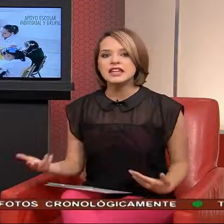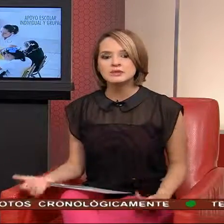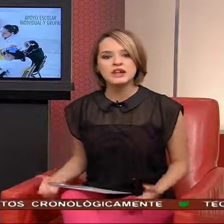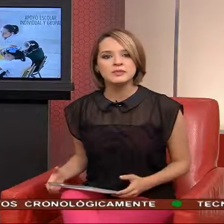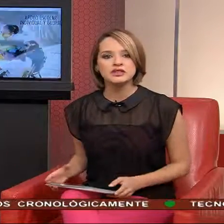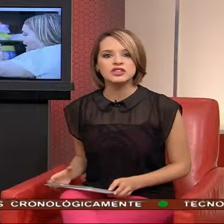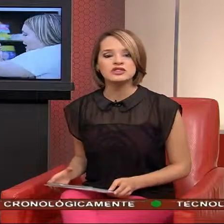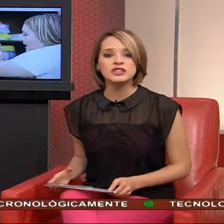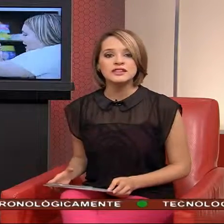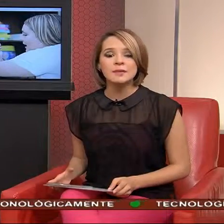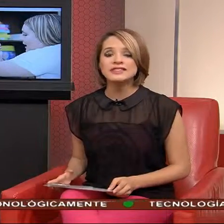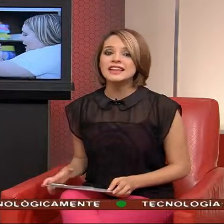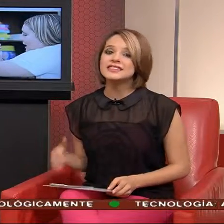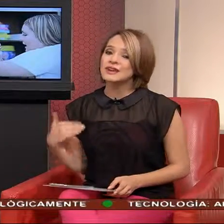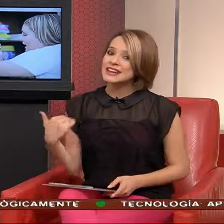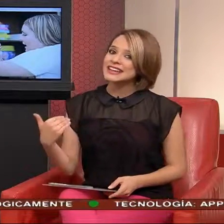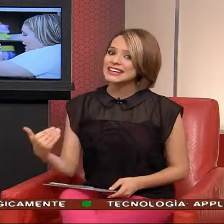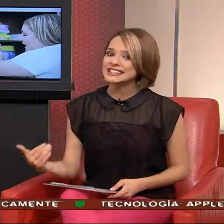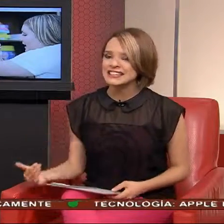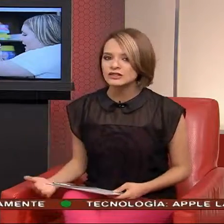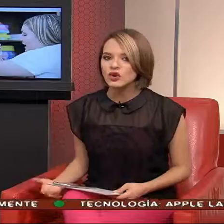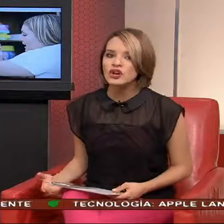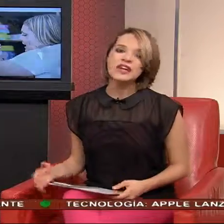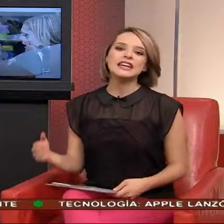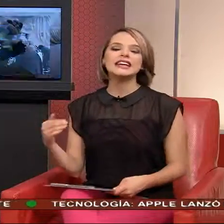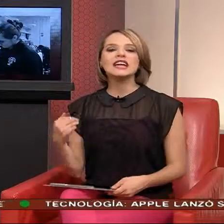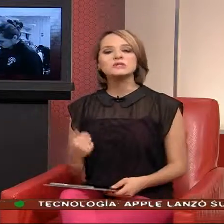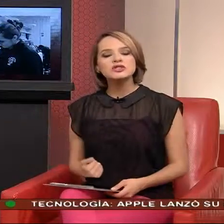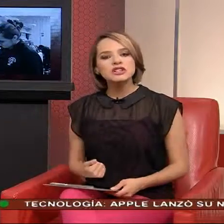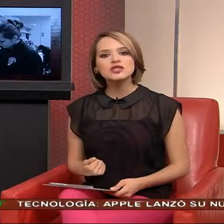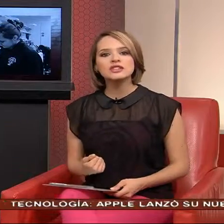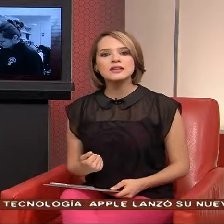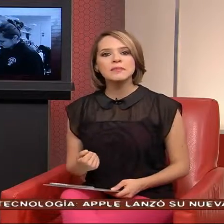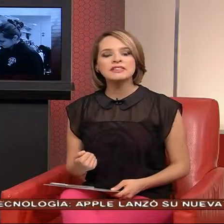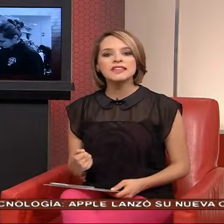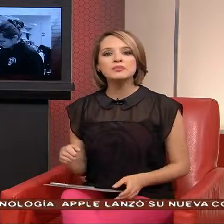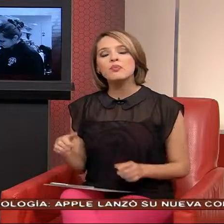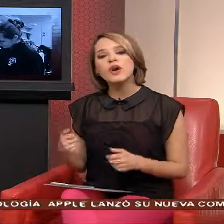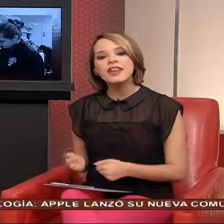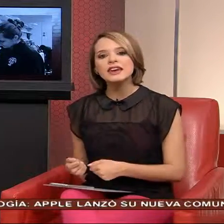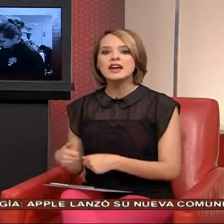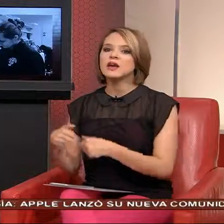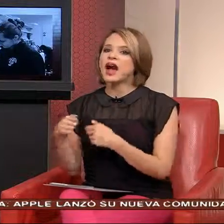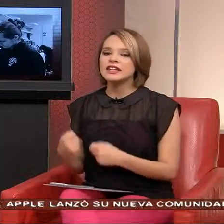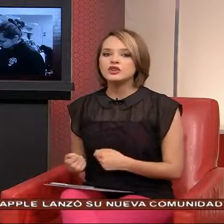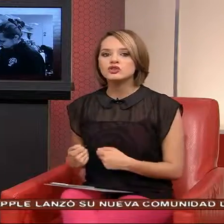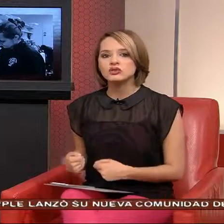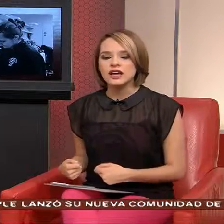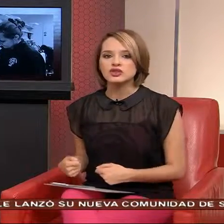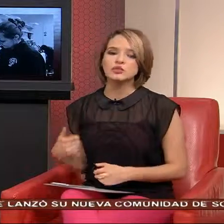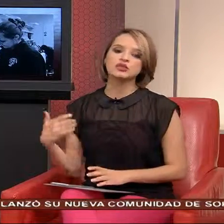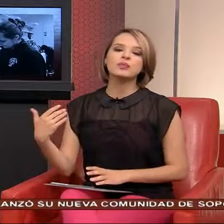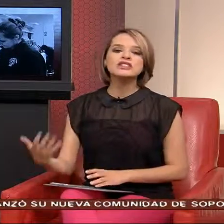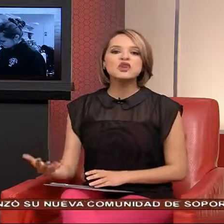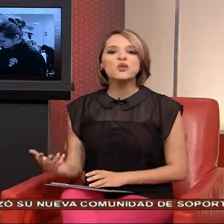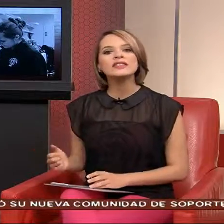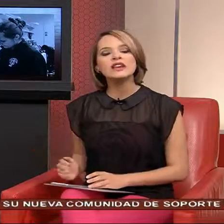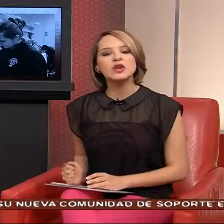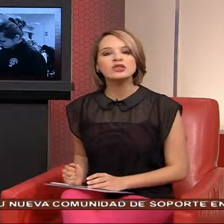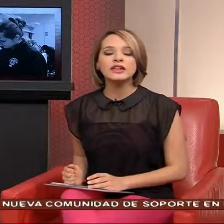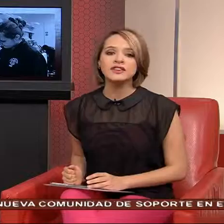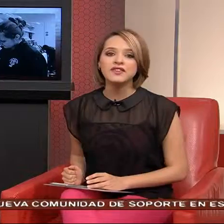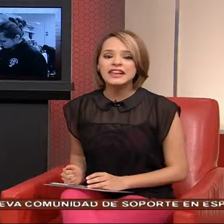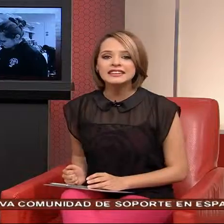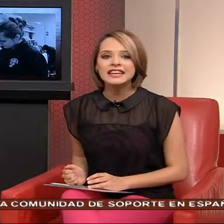facilidades Para las personas Con discapacidad Se vayan registrando Y que las personas Con discapacidad Puedan Ahí consultarlos Por supuesto